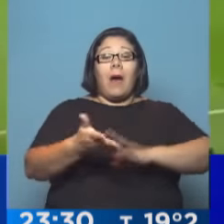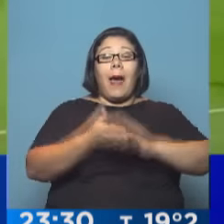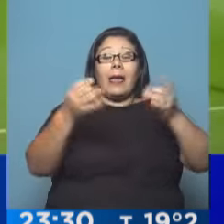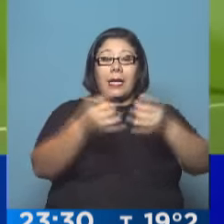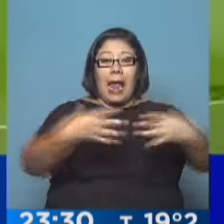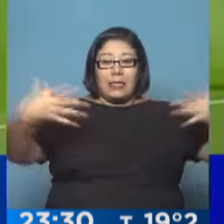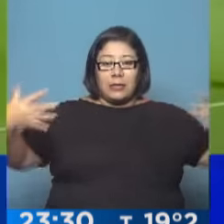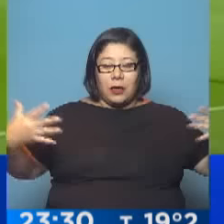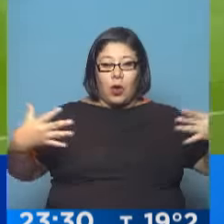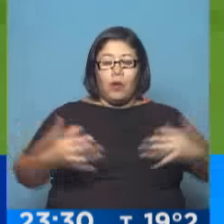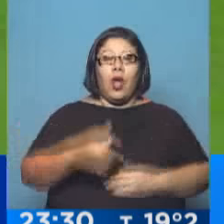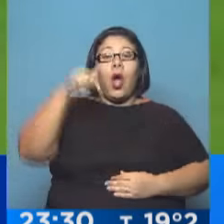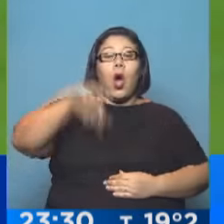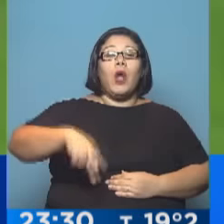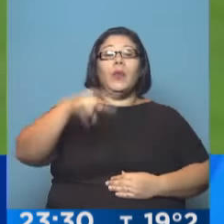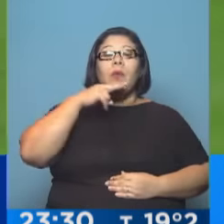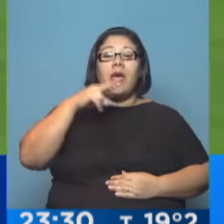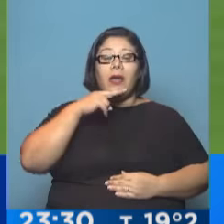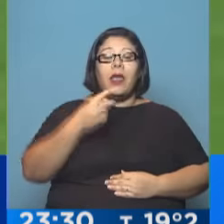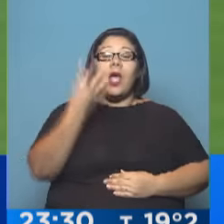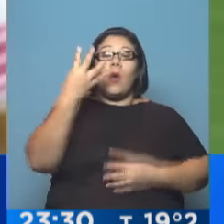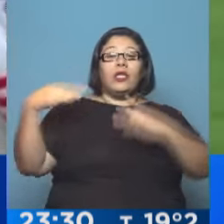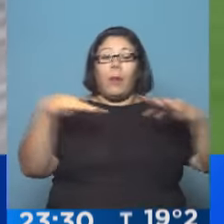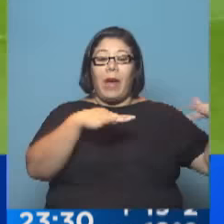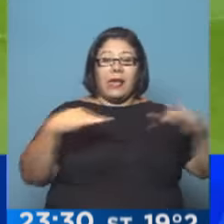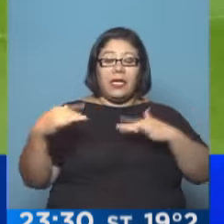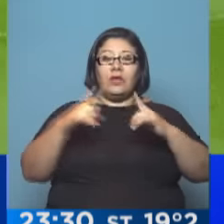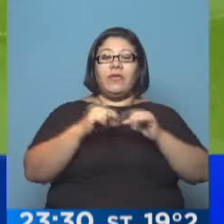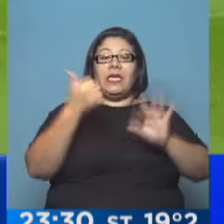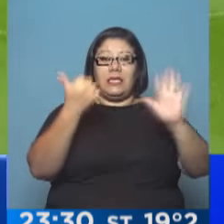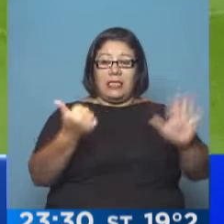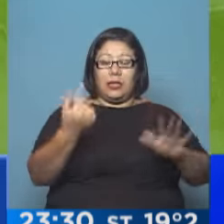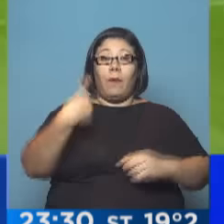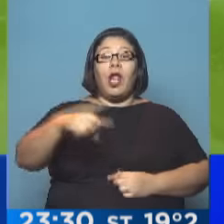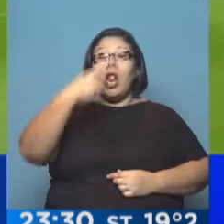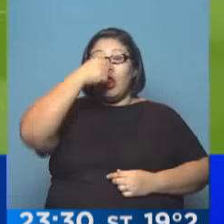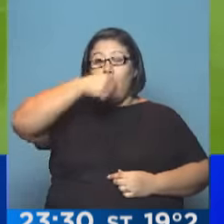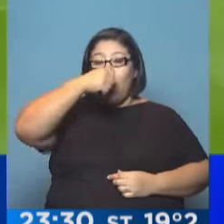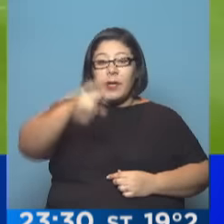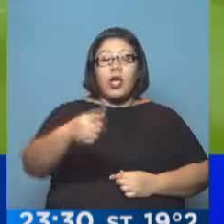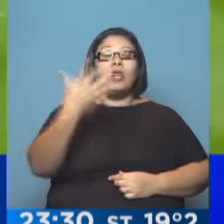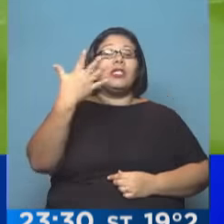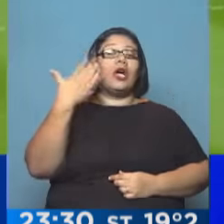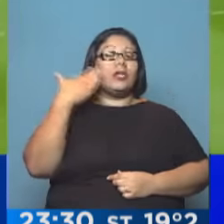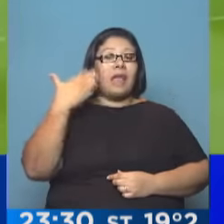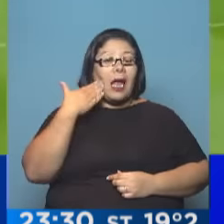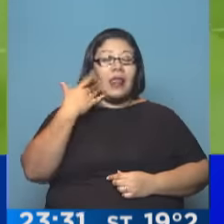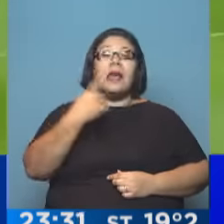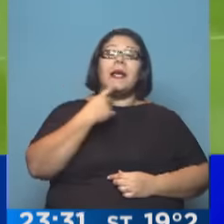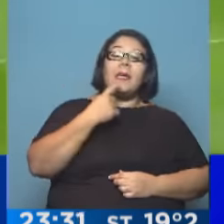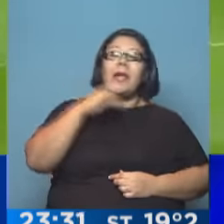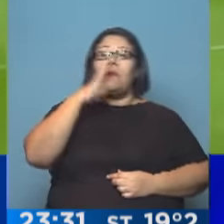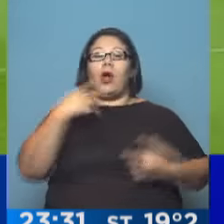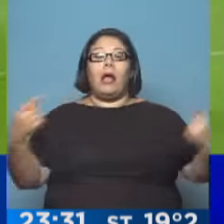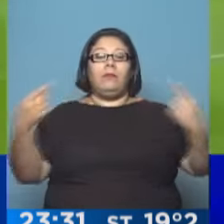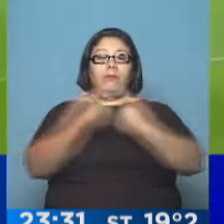cuatro partidos se abrió este viernes la sexta fecha del torneo de transición. Pero el plato fuerte será el domingo desde las 17 cuando se enfrenta River y Boca